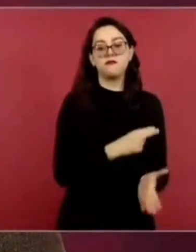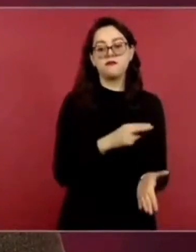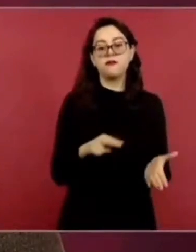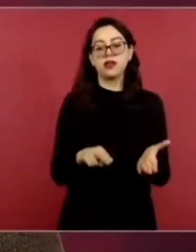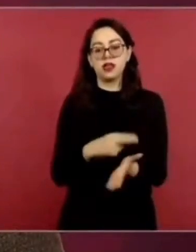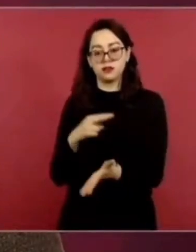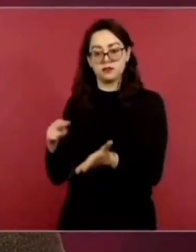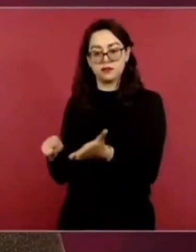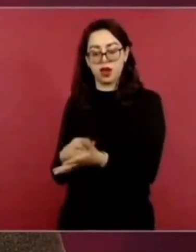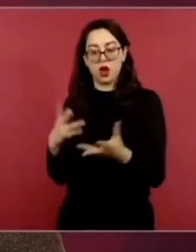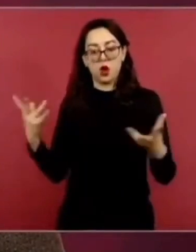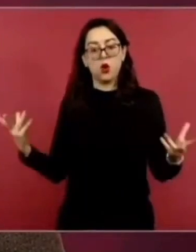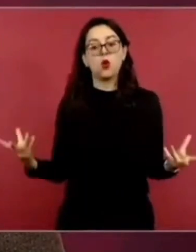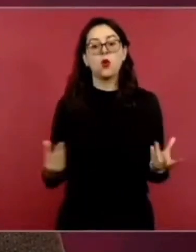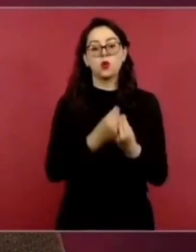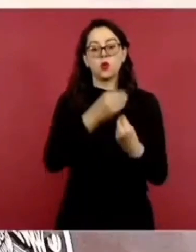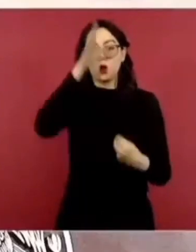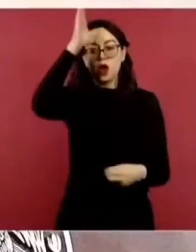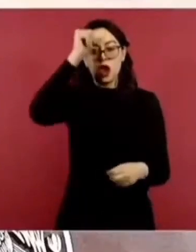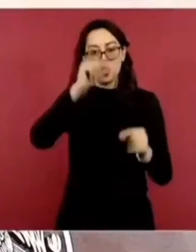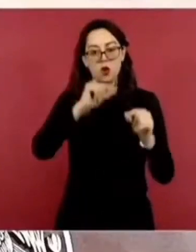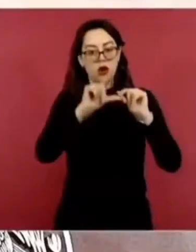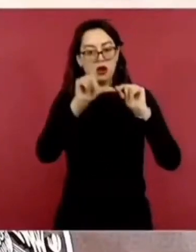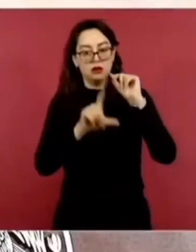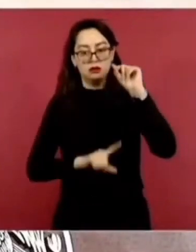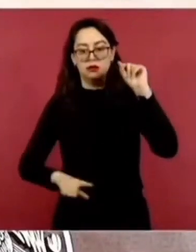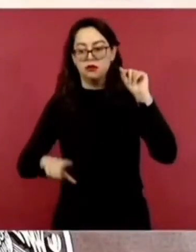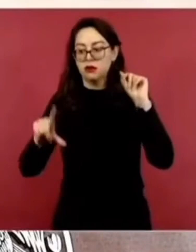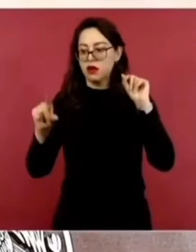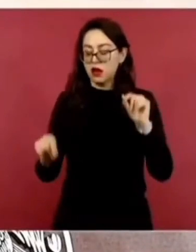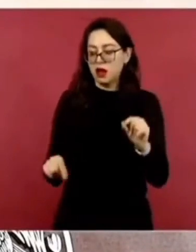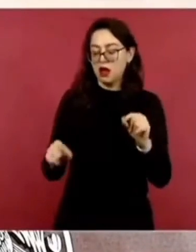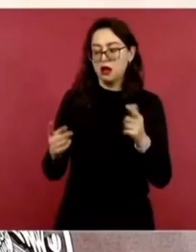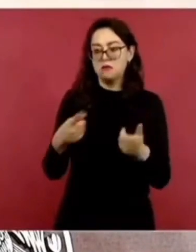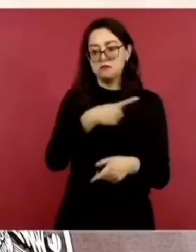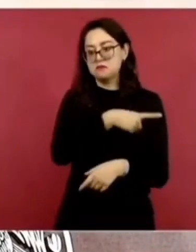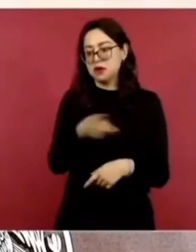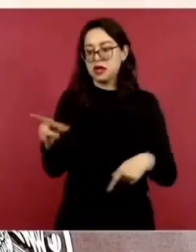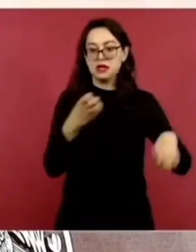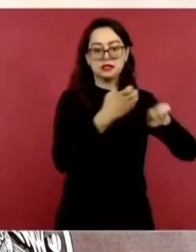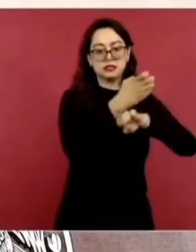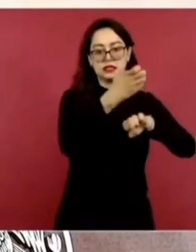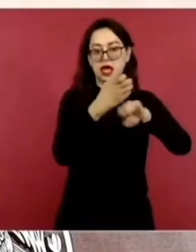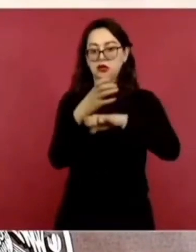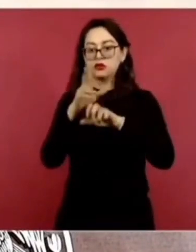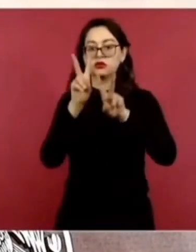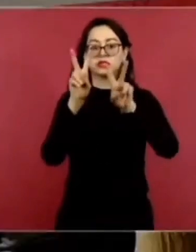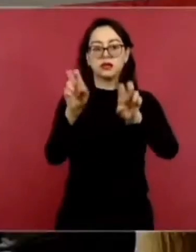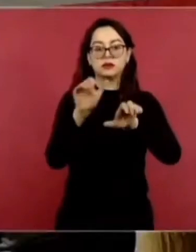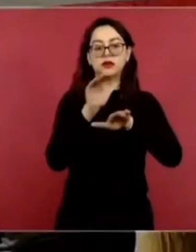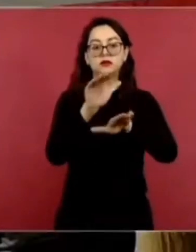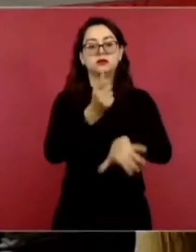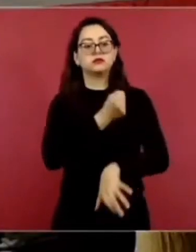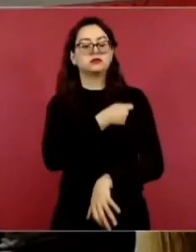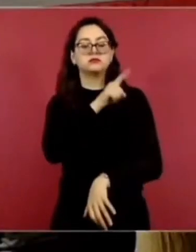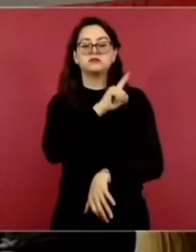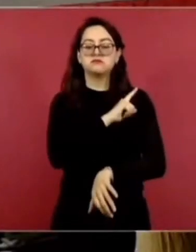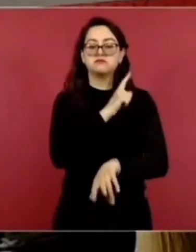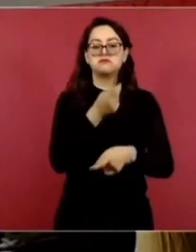del Acuerdo Nacional para la Federalización del Sistema de Salud para el Bienestar. Muchas gracias.